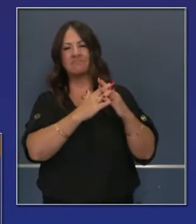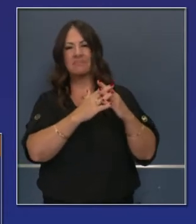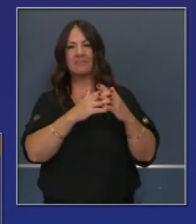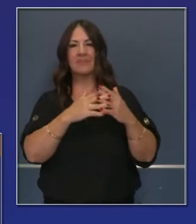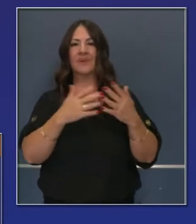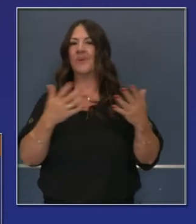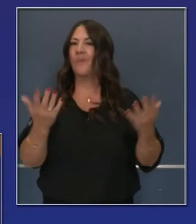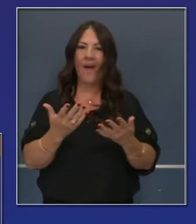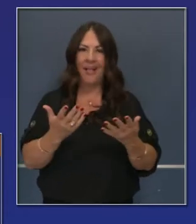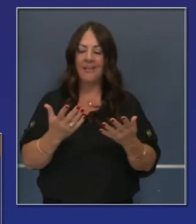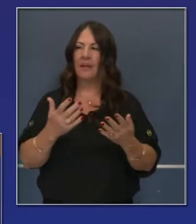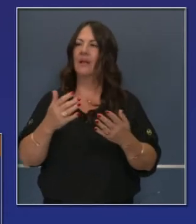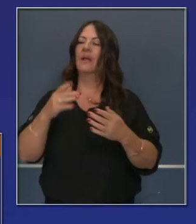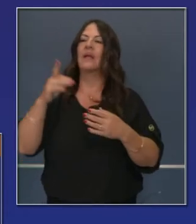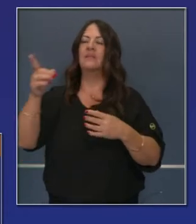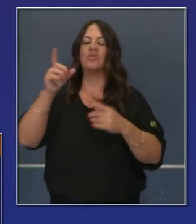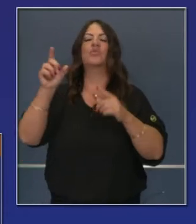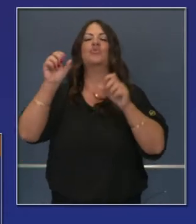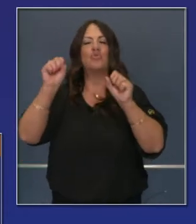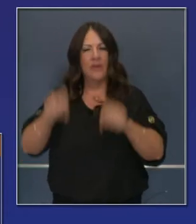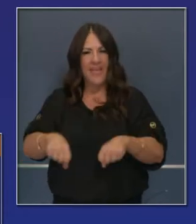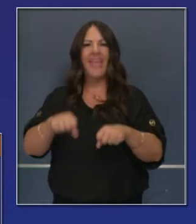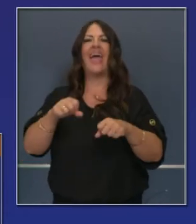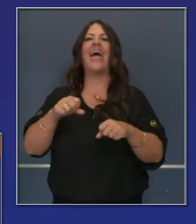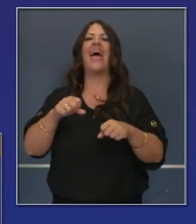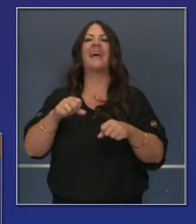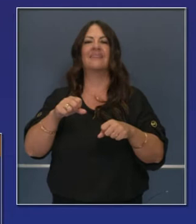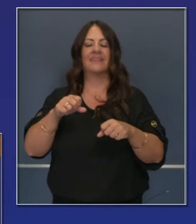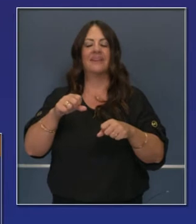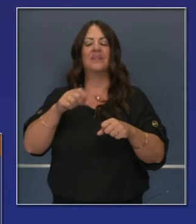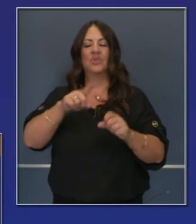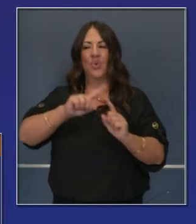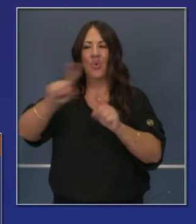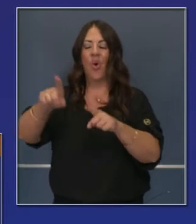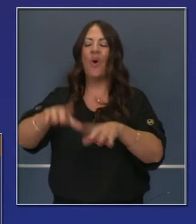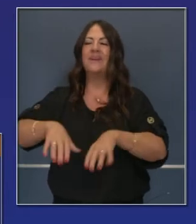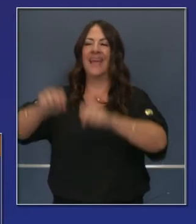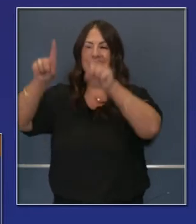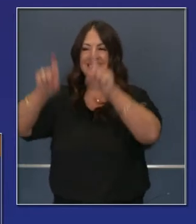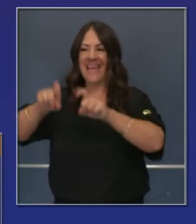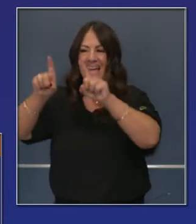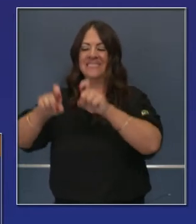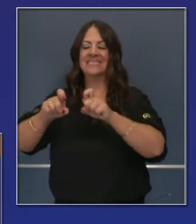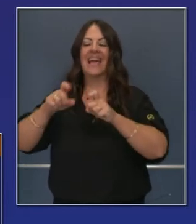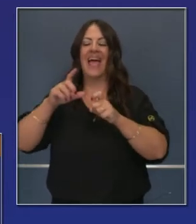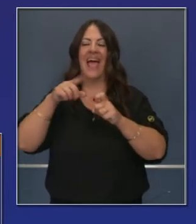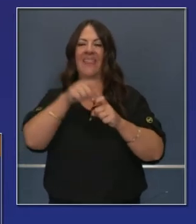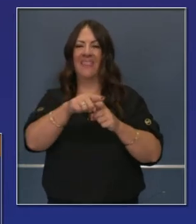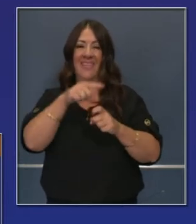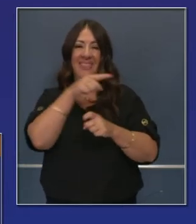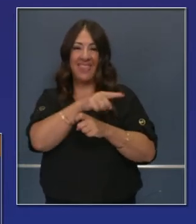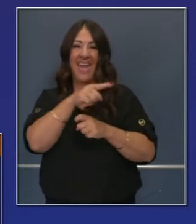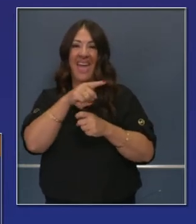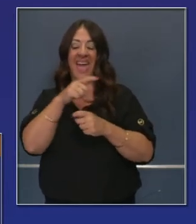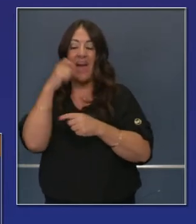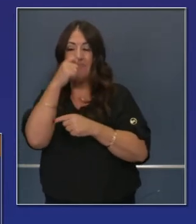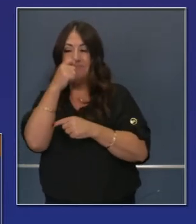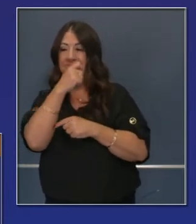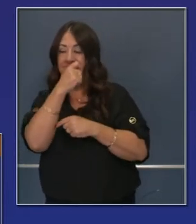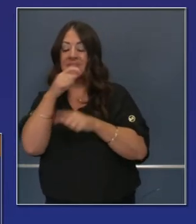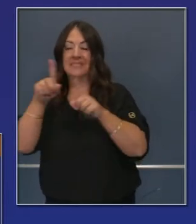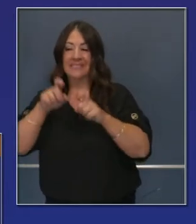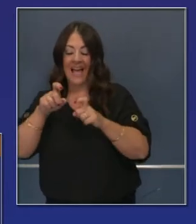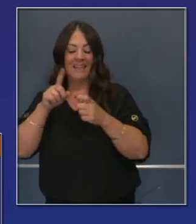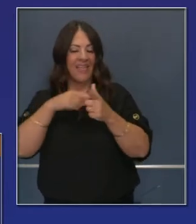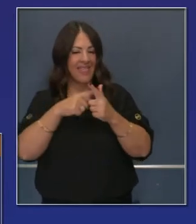cero para significativamente aumentar nuestra capacidad de pruebas diagnósticas en California. Ahora que han